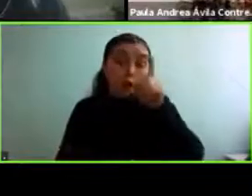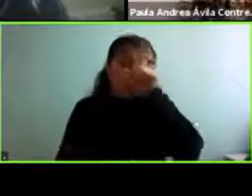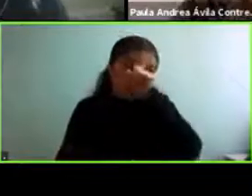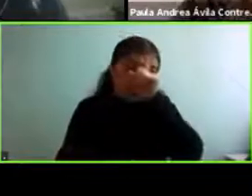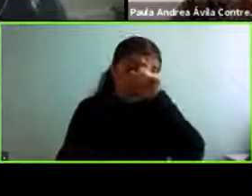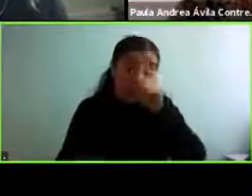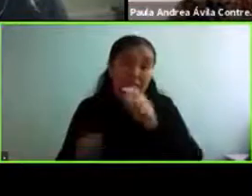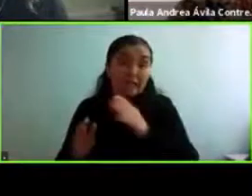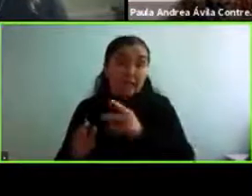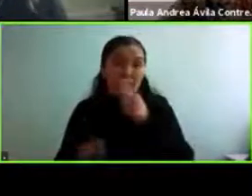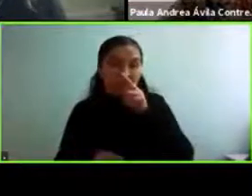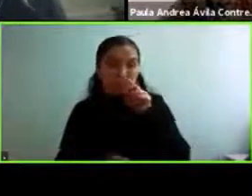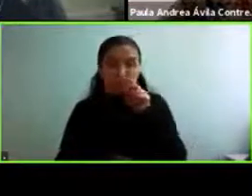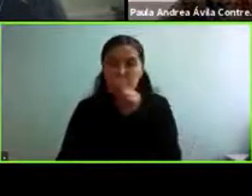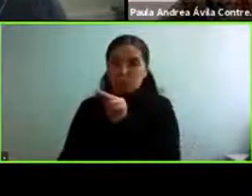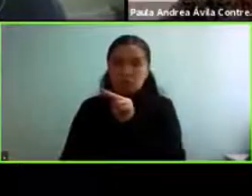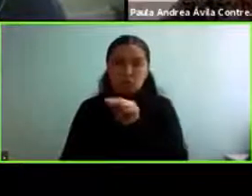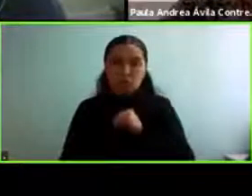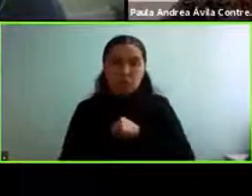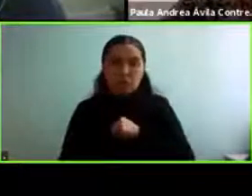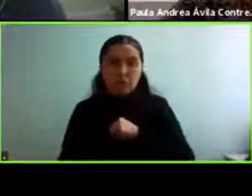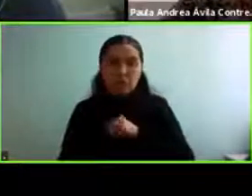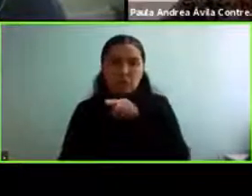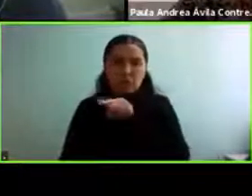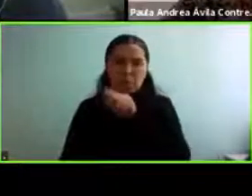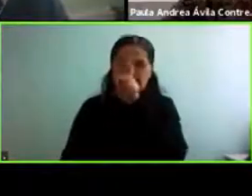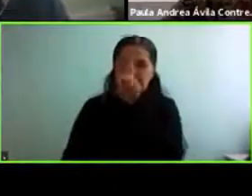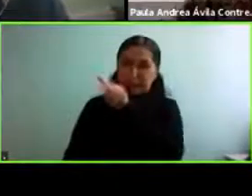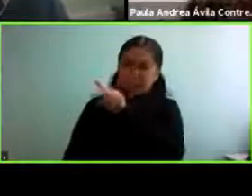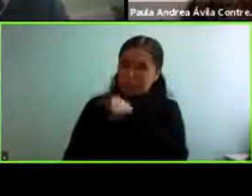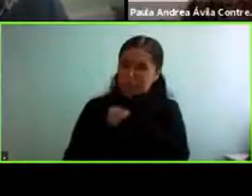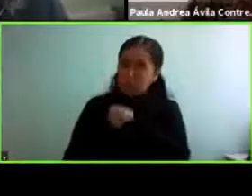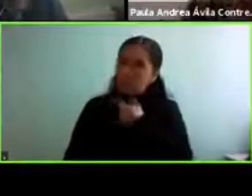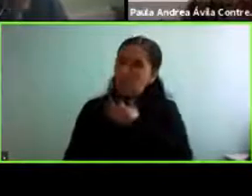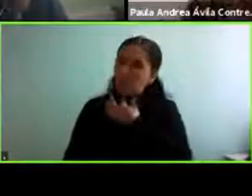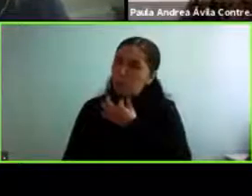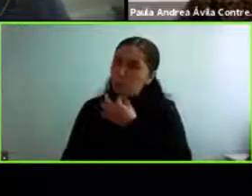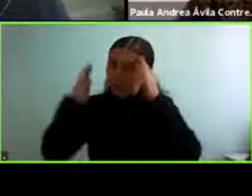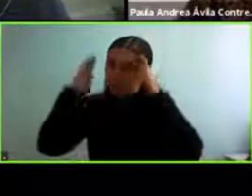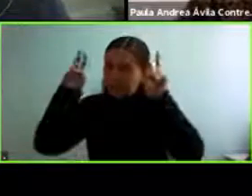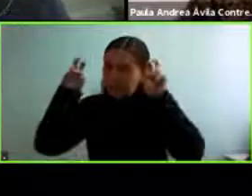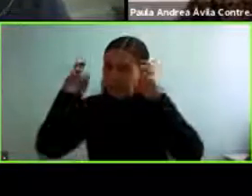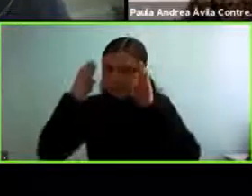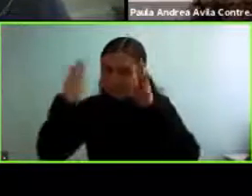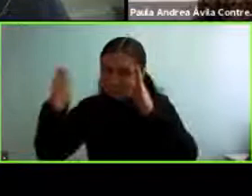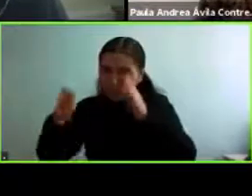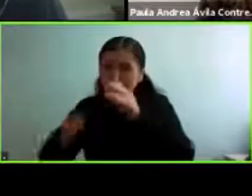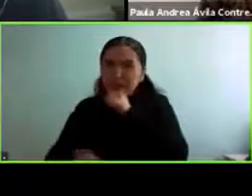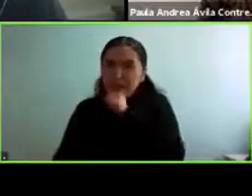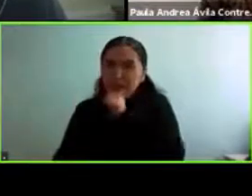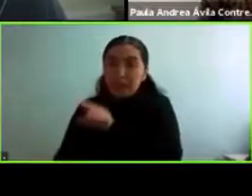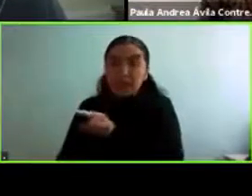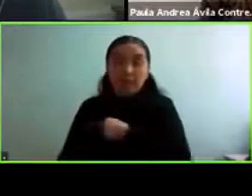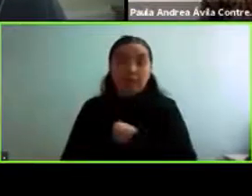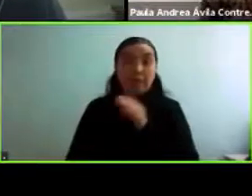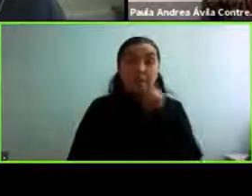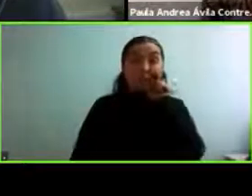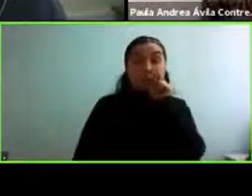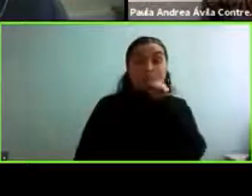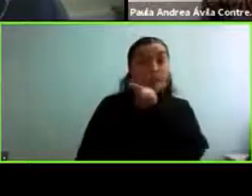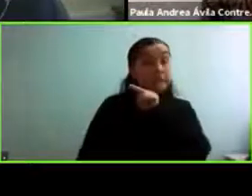que a él lo miraban como un bicho raro porque él quería dedicarse a esto de la gente mayor y lo miraban como un poquito de reojo